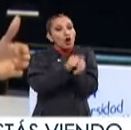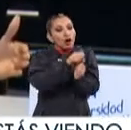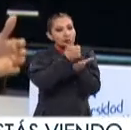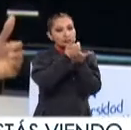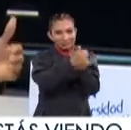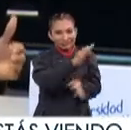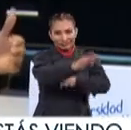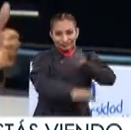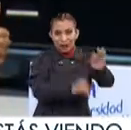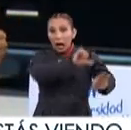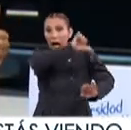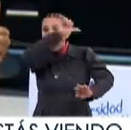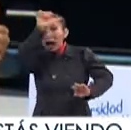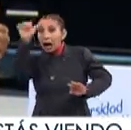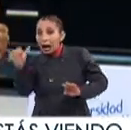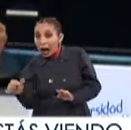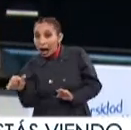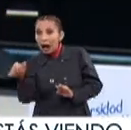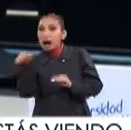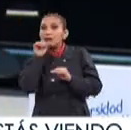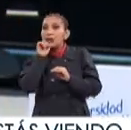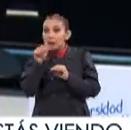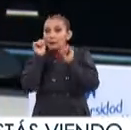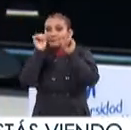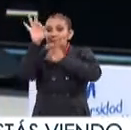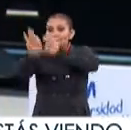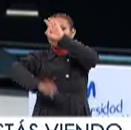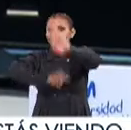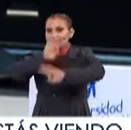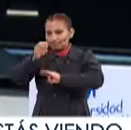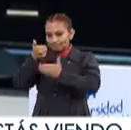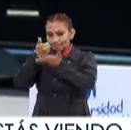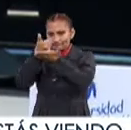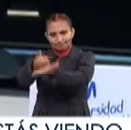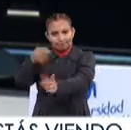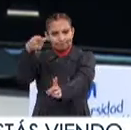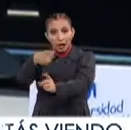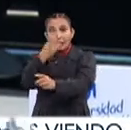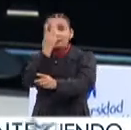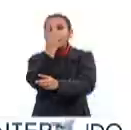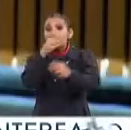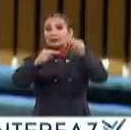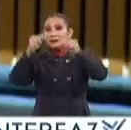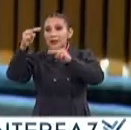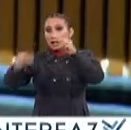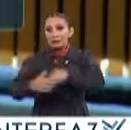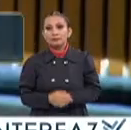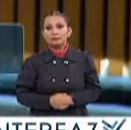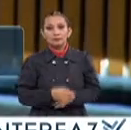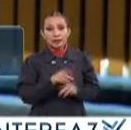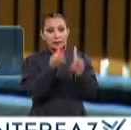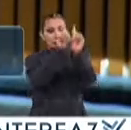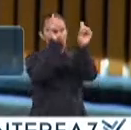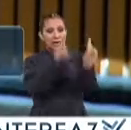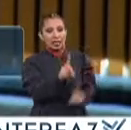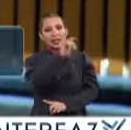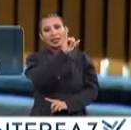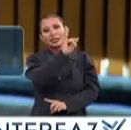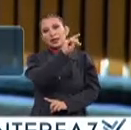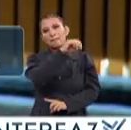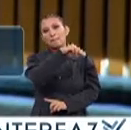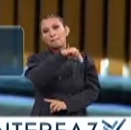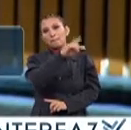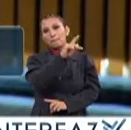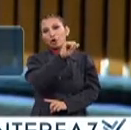el asistencialismo hasta la atención y la intervención en los tres niveles Es un diplomado que